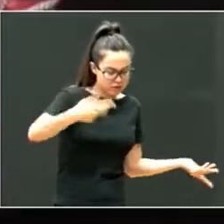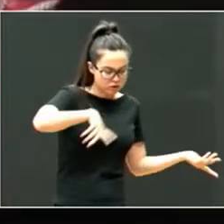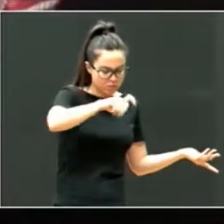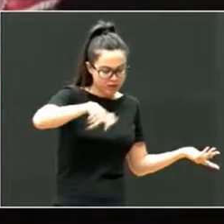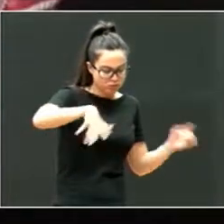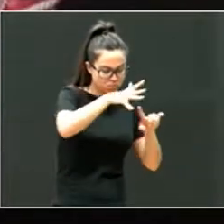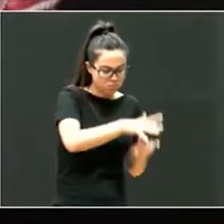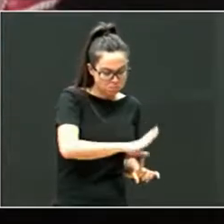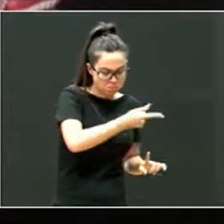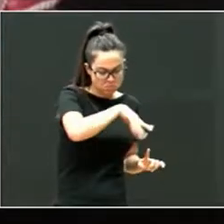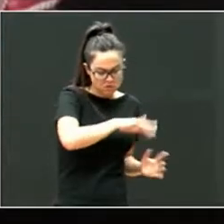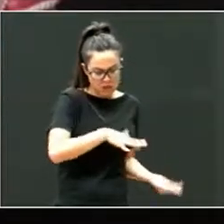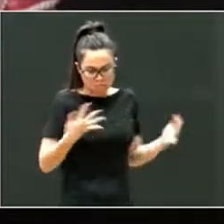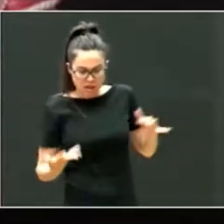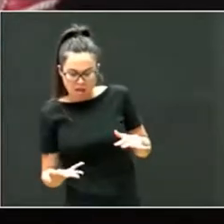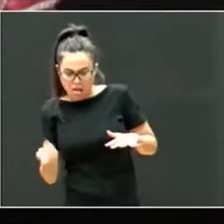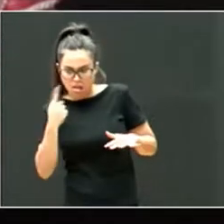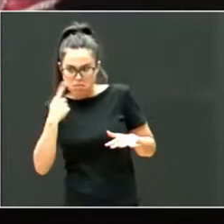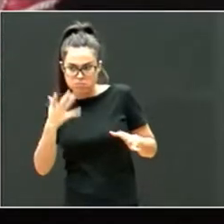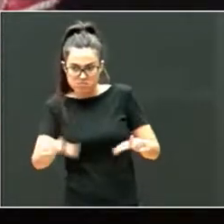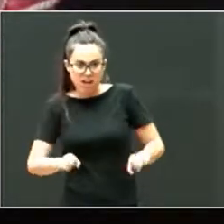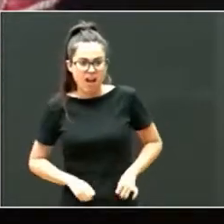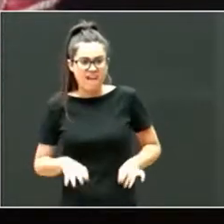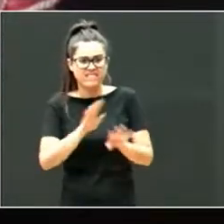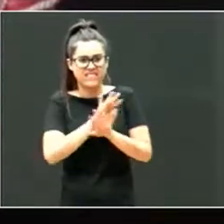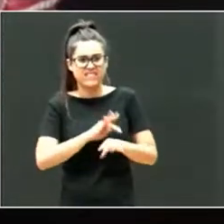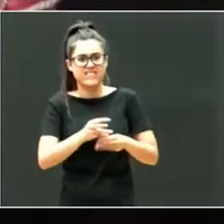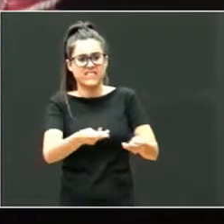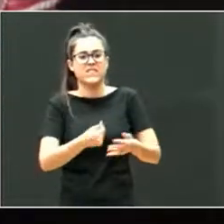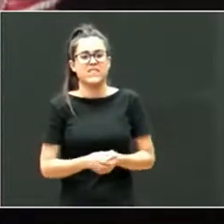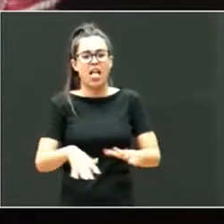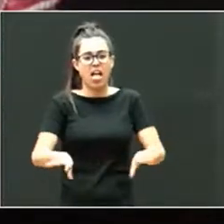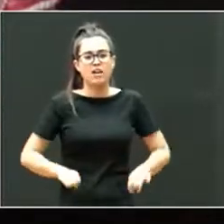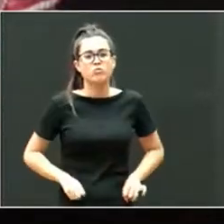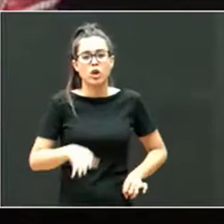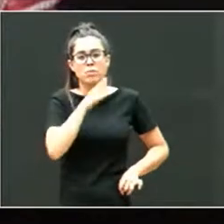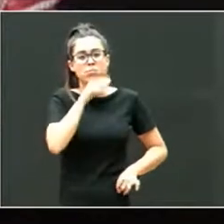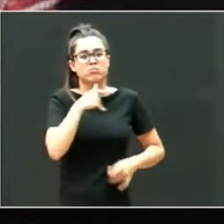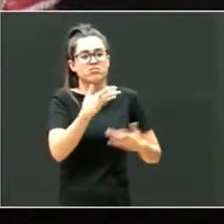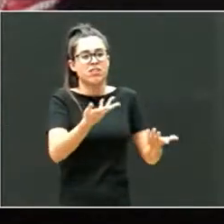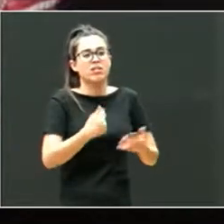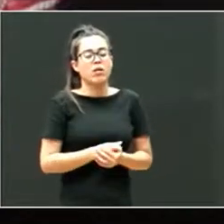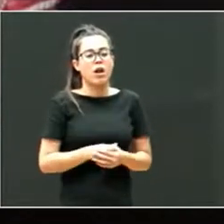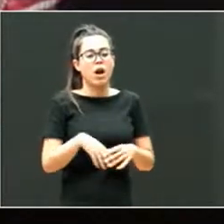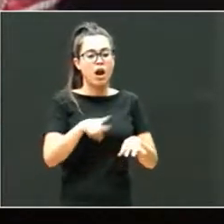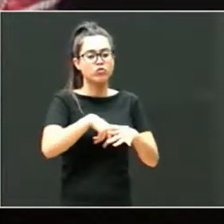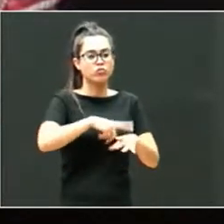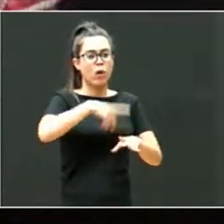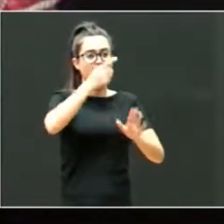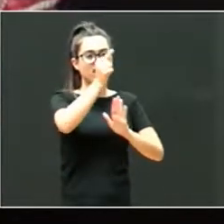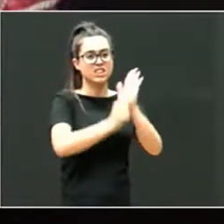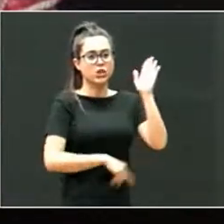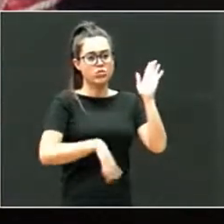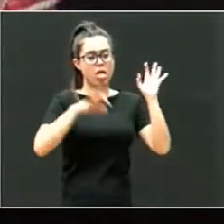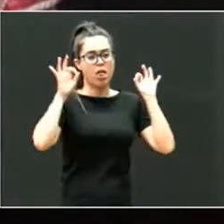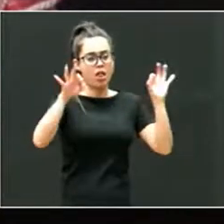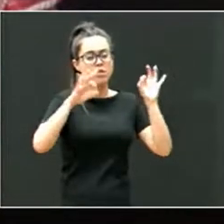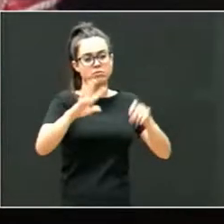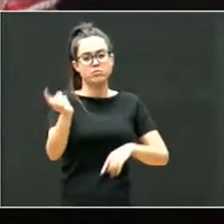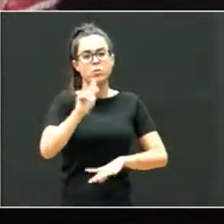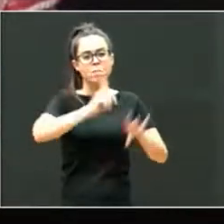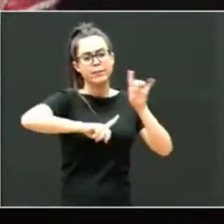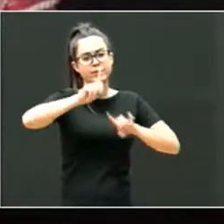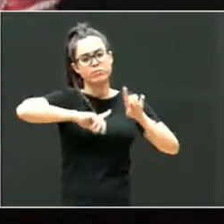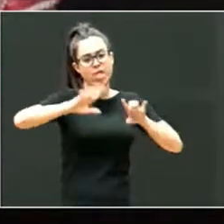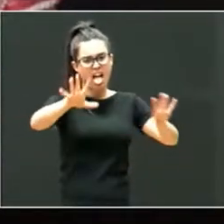final no olvidemos, ser adoptado no es nada, nada te pasa por el hecho de ser adoptado, no es una categoría diagnóstica, no es un problema, ni ser